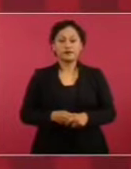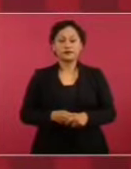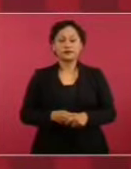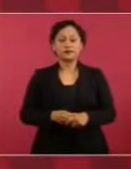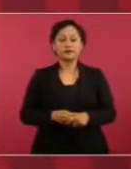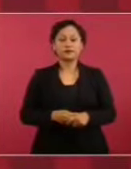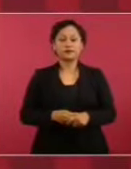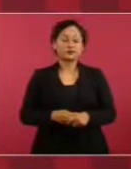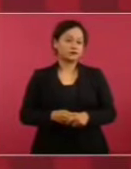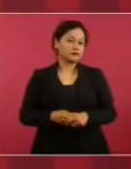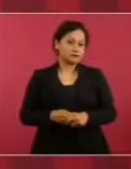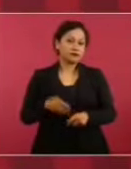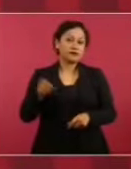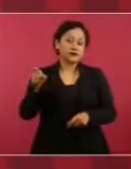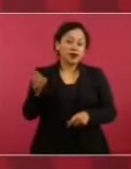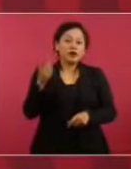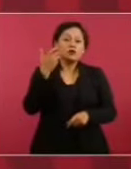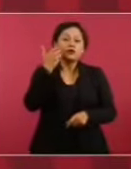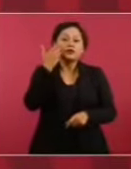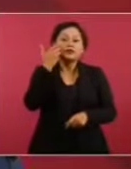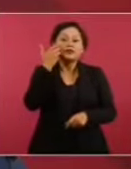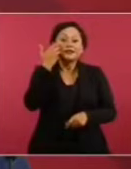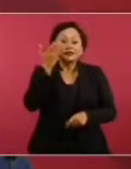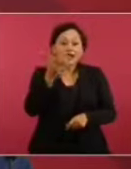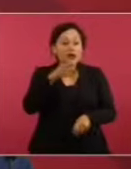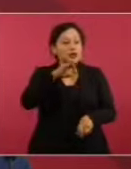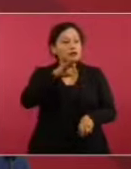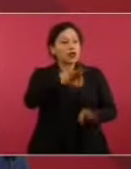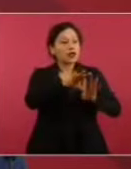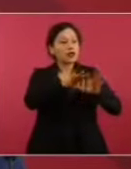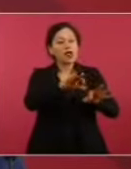del conflicto y de la manipulación.